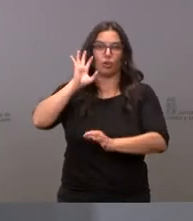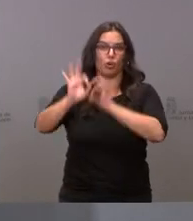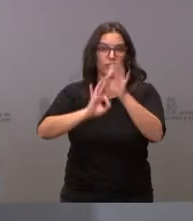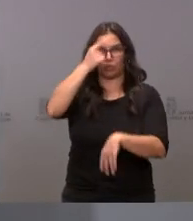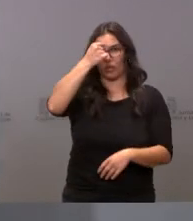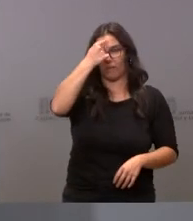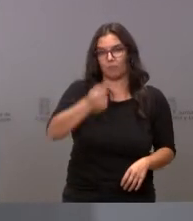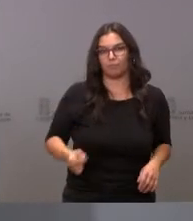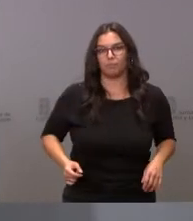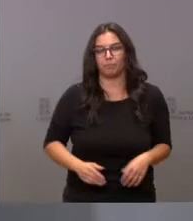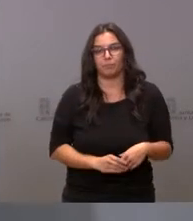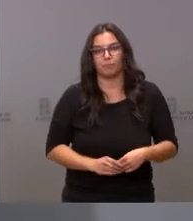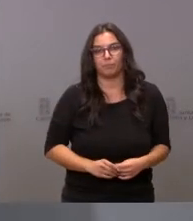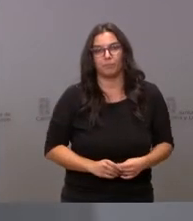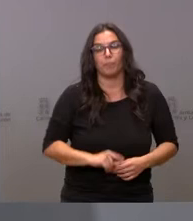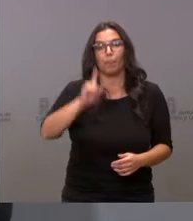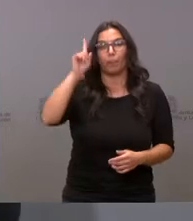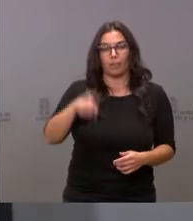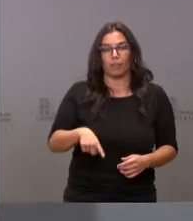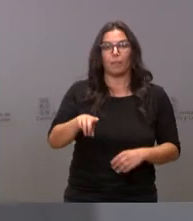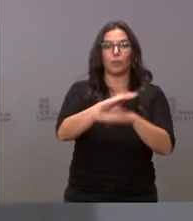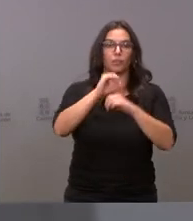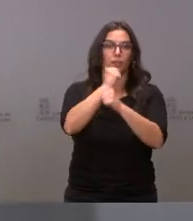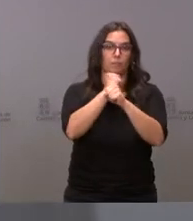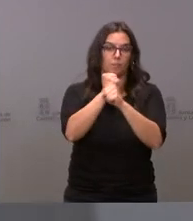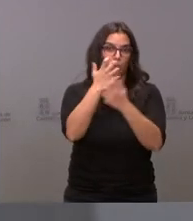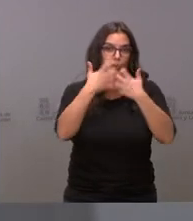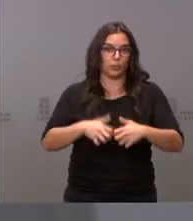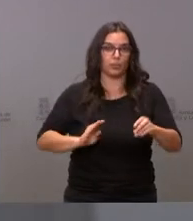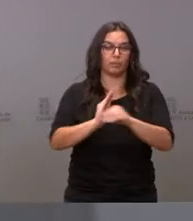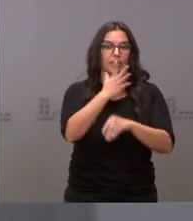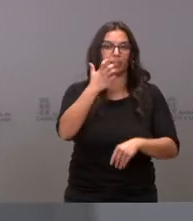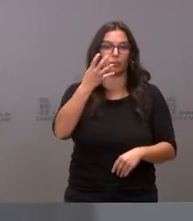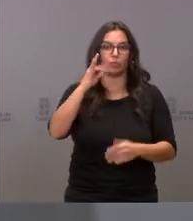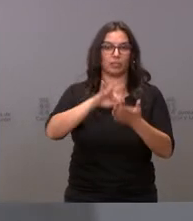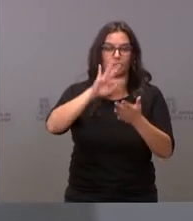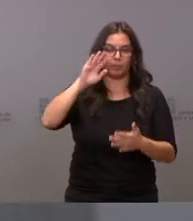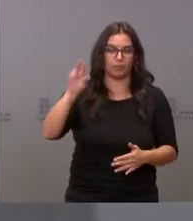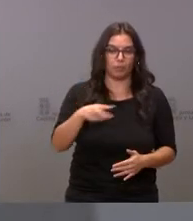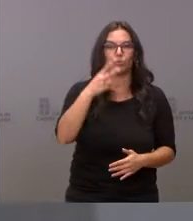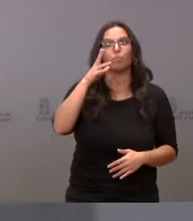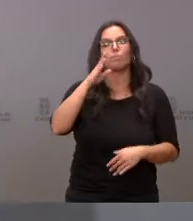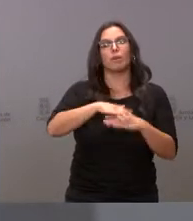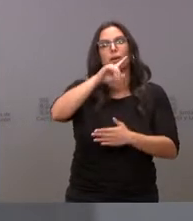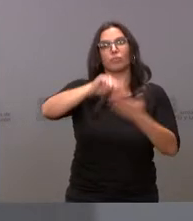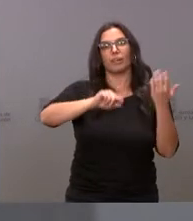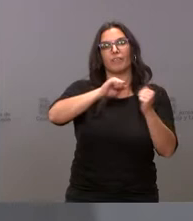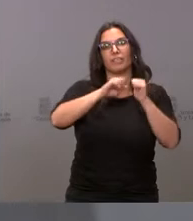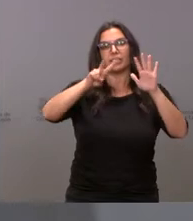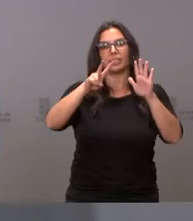También la Consejería de Empleo e Industria financia con 540.000 euros la contratación de 27